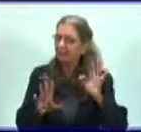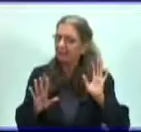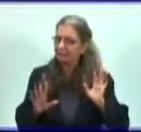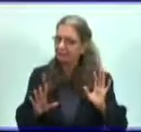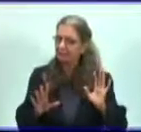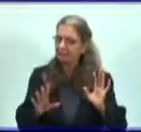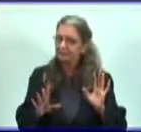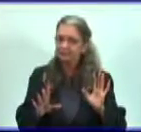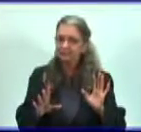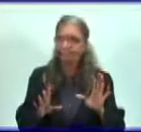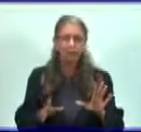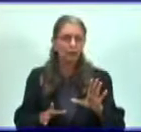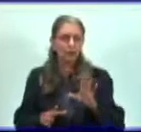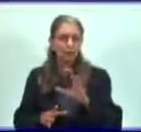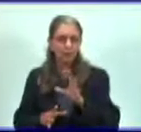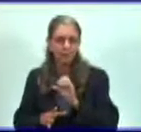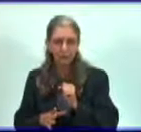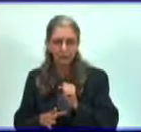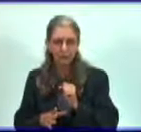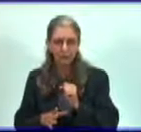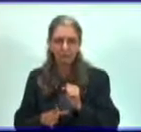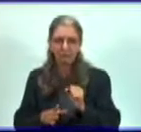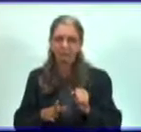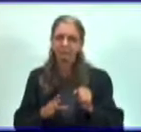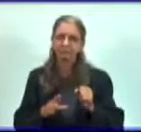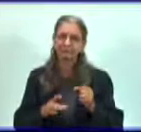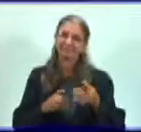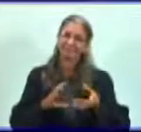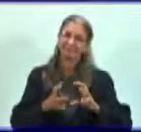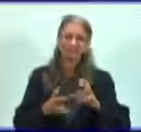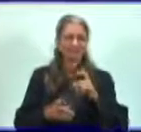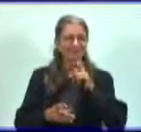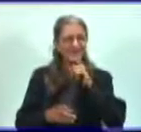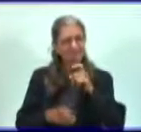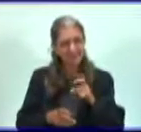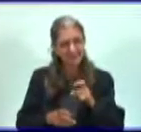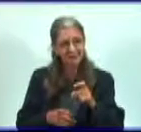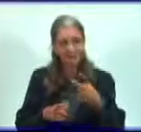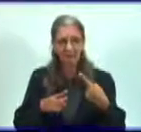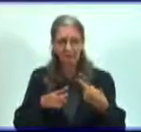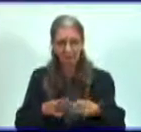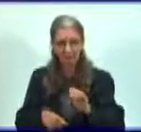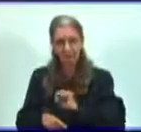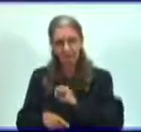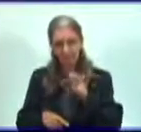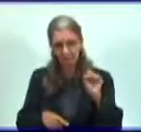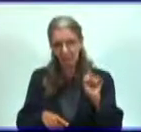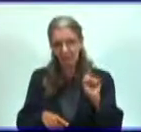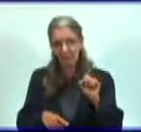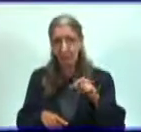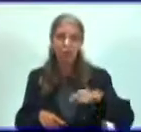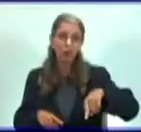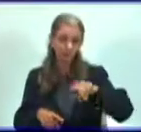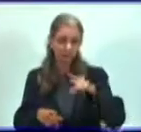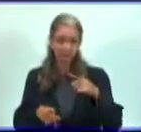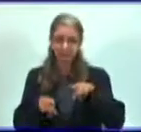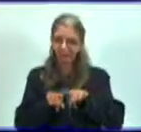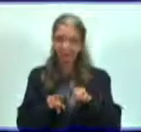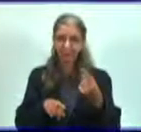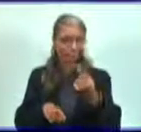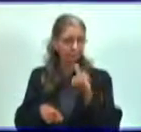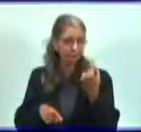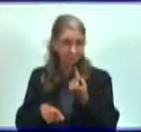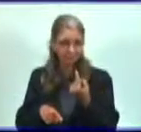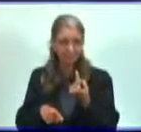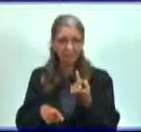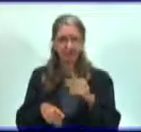o retornamos a condiciones bien complejas, pero sí lo vamos a lograr ustedes y nosotros. Y está